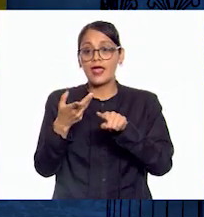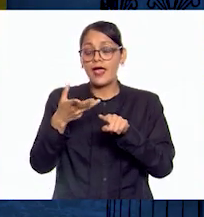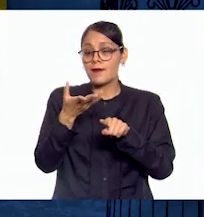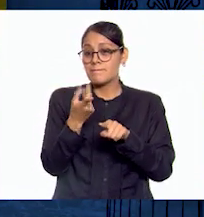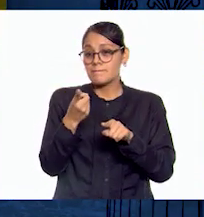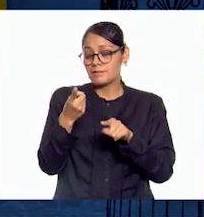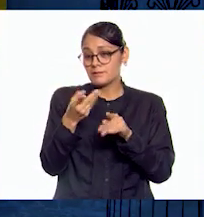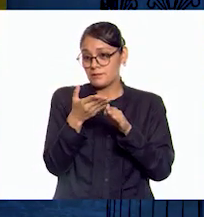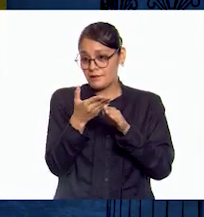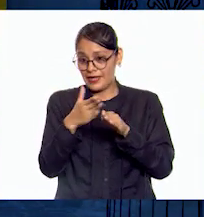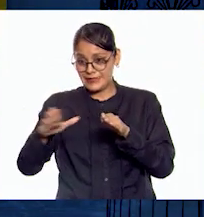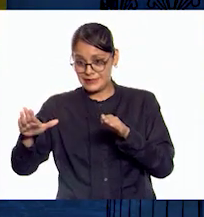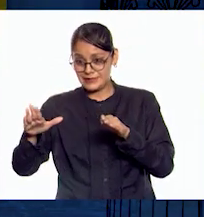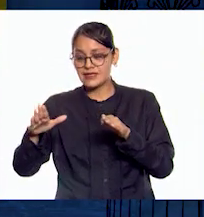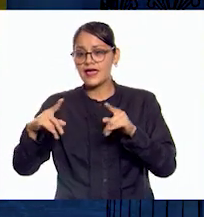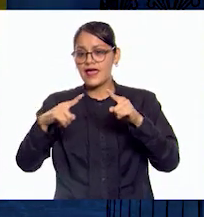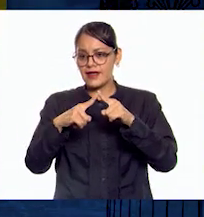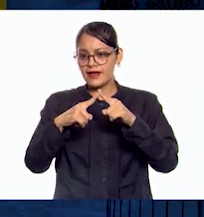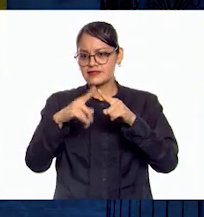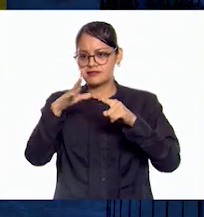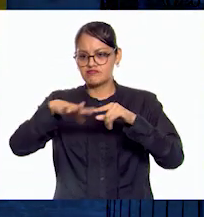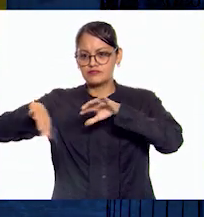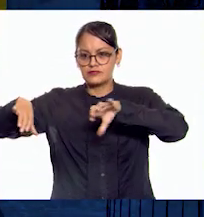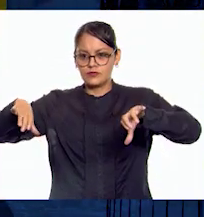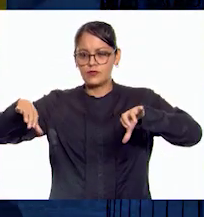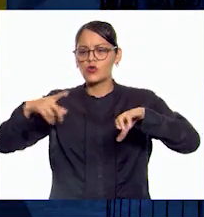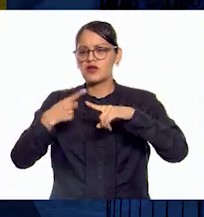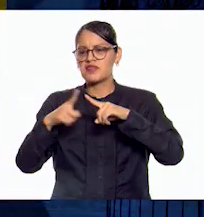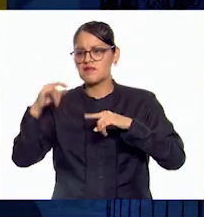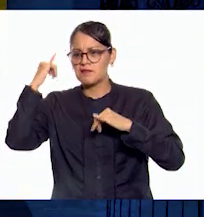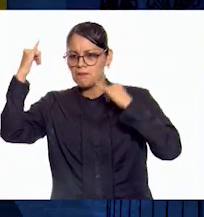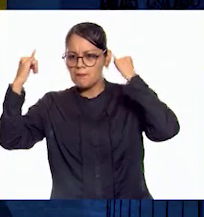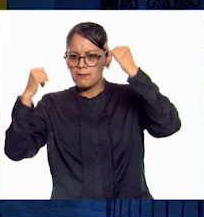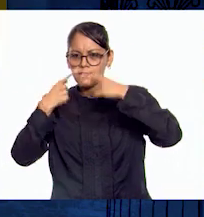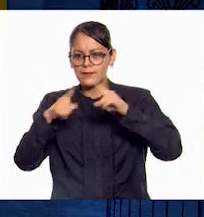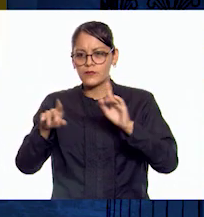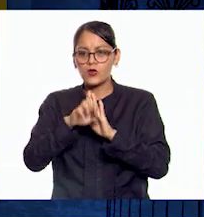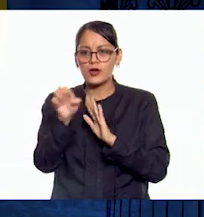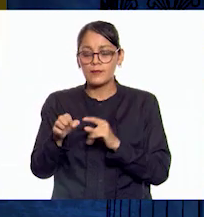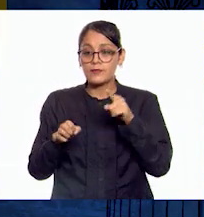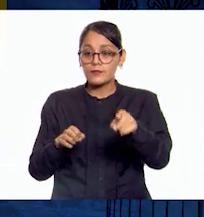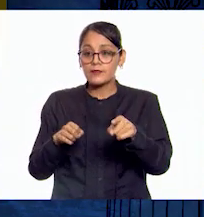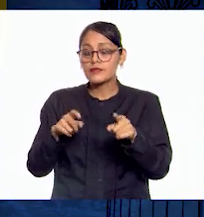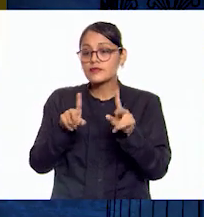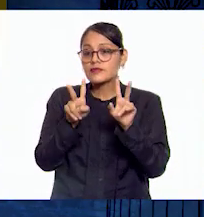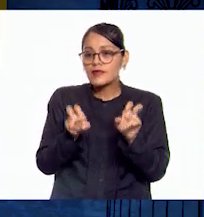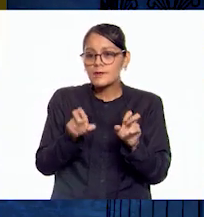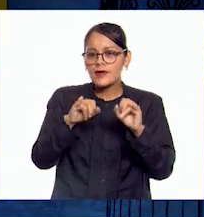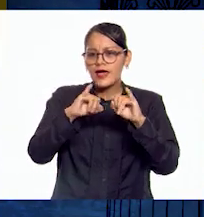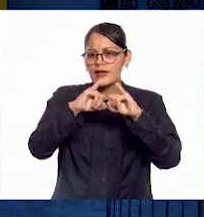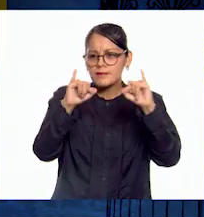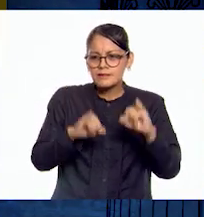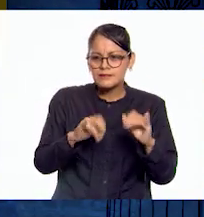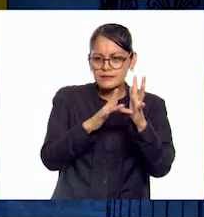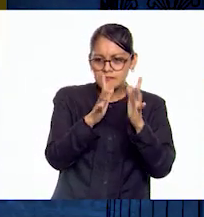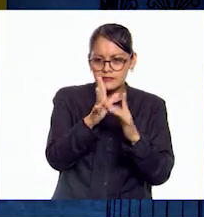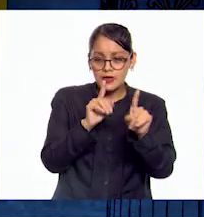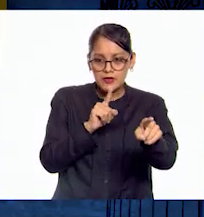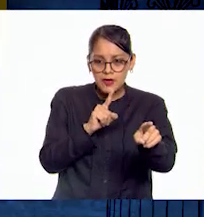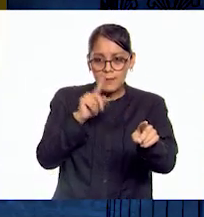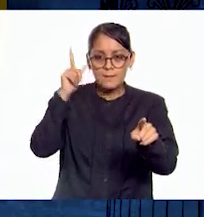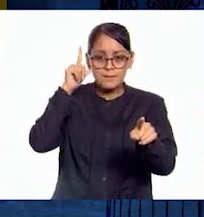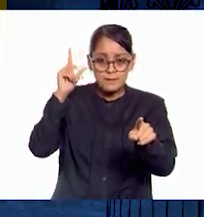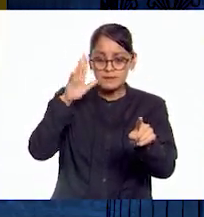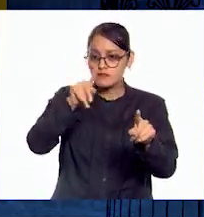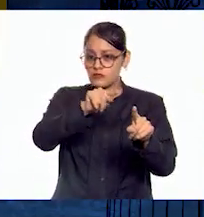romana y la iglesia bizantina por diferencias religiosas, como la prohibición del culto a imágenes de Jesucristo, de vírgenes